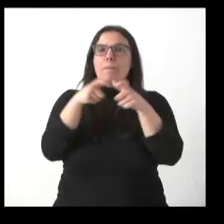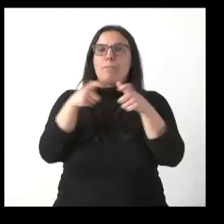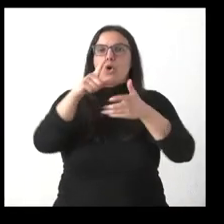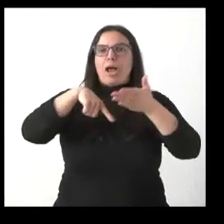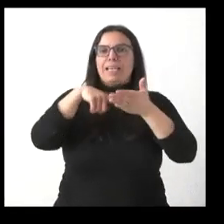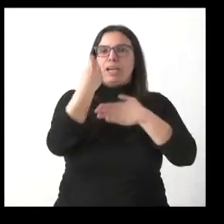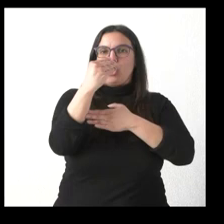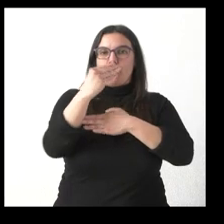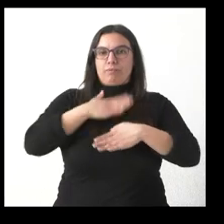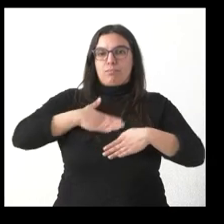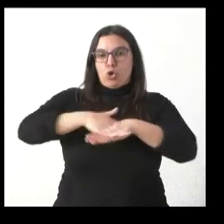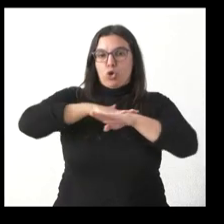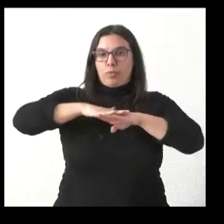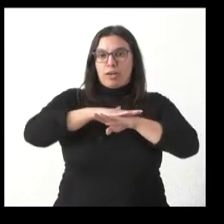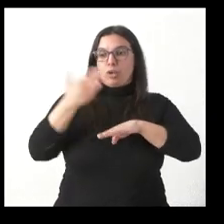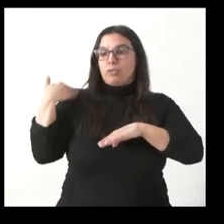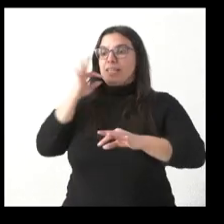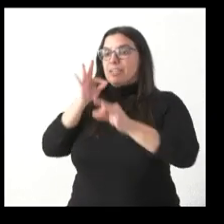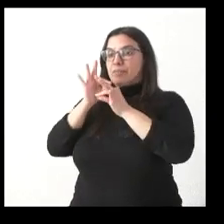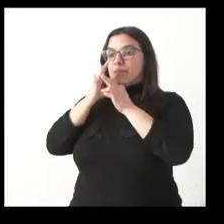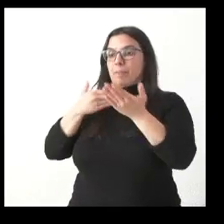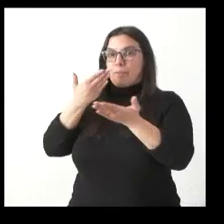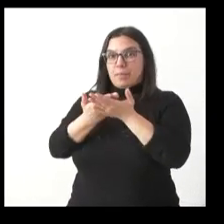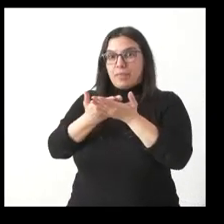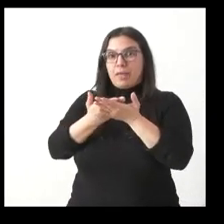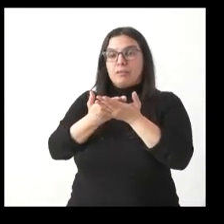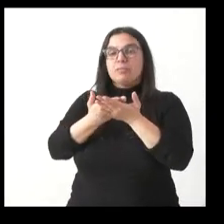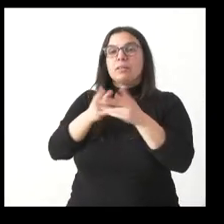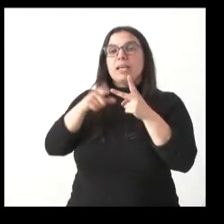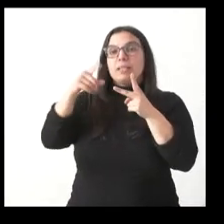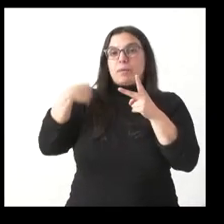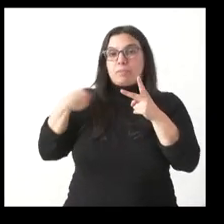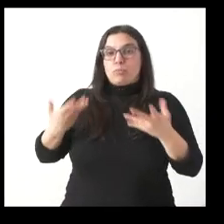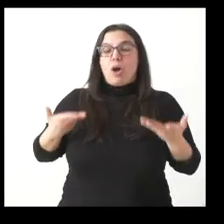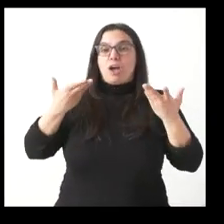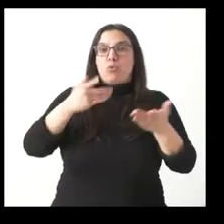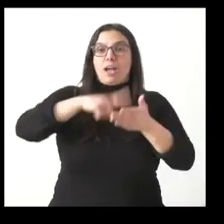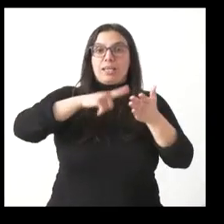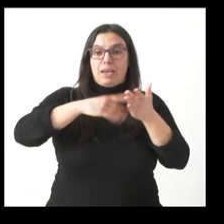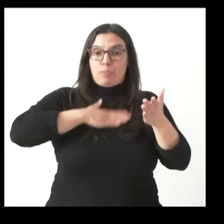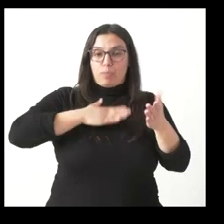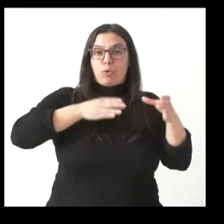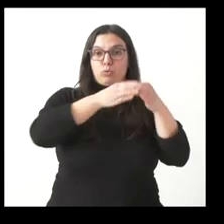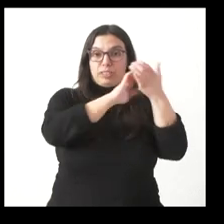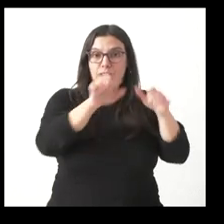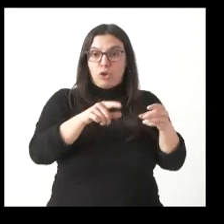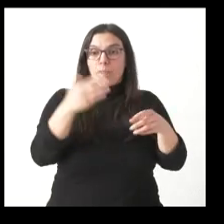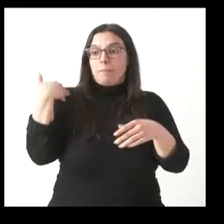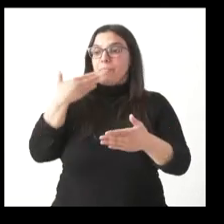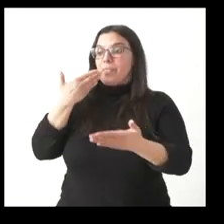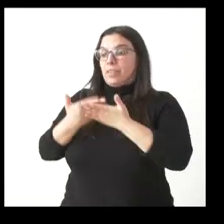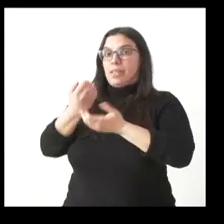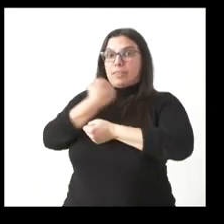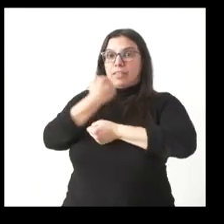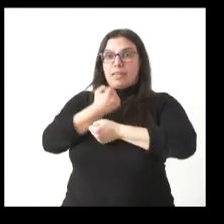del Gobierno, que se pidió en septiembre, y de la propia ayuda de alquiler de la Junta de Castilla y León, que se pidió en diciembre y que ya están los